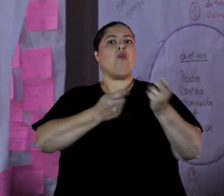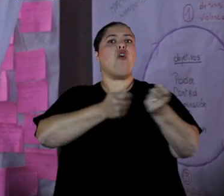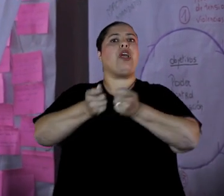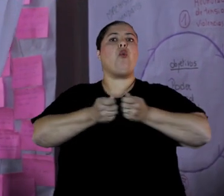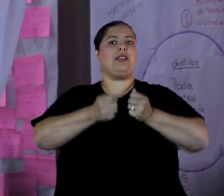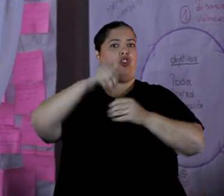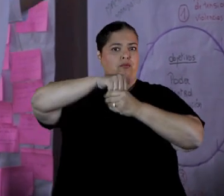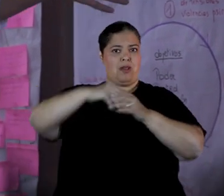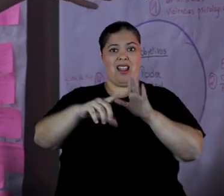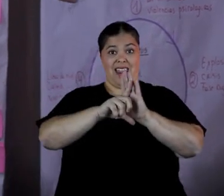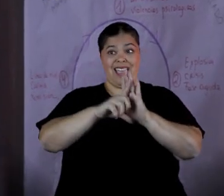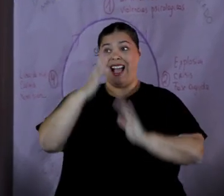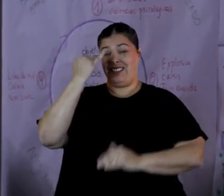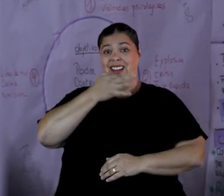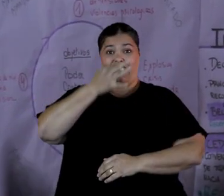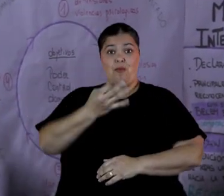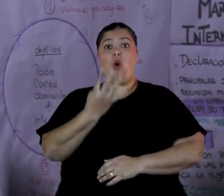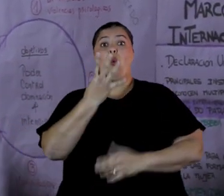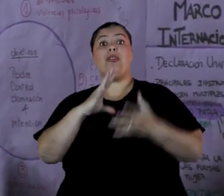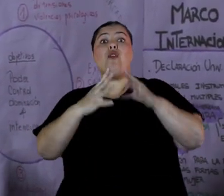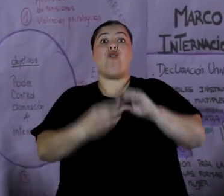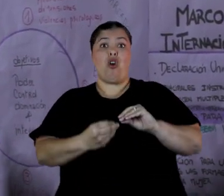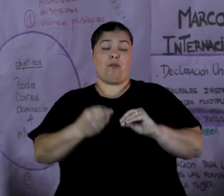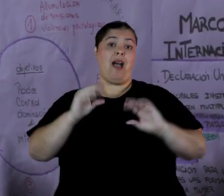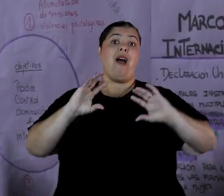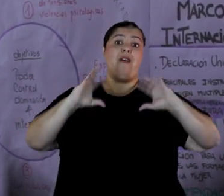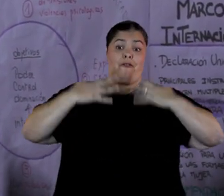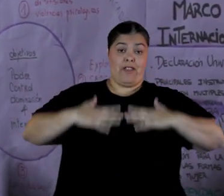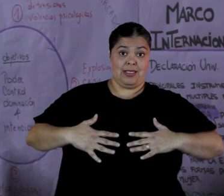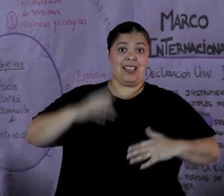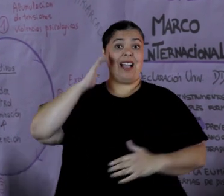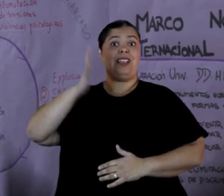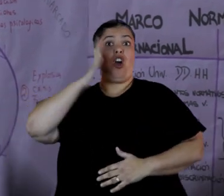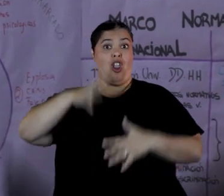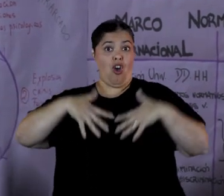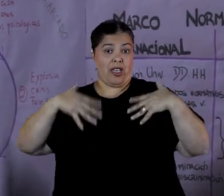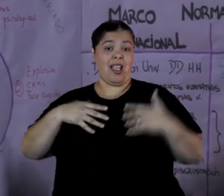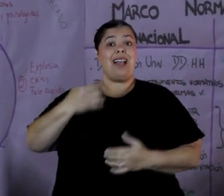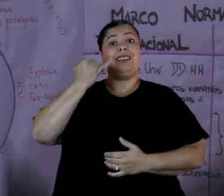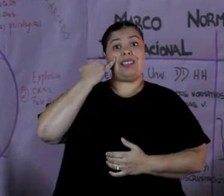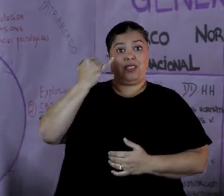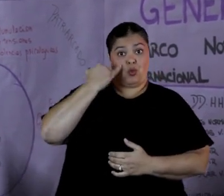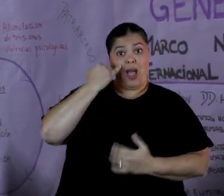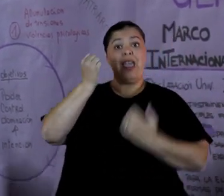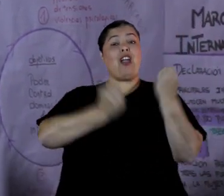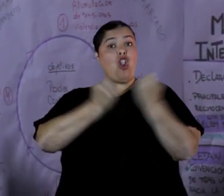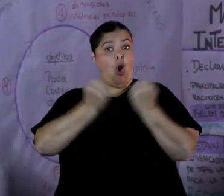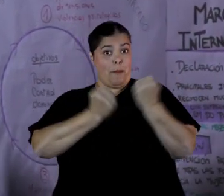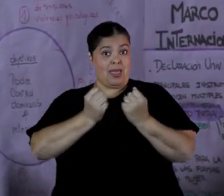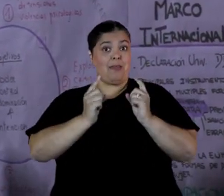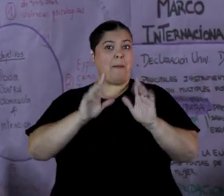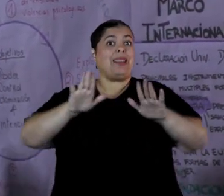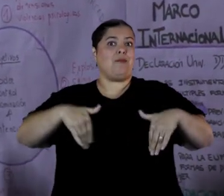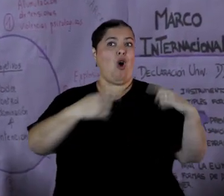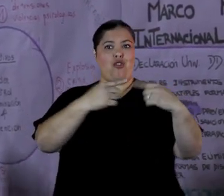cuatro formas de violencia. La violencia física, la violencia psicológica emocional, la sexual y la económica y patrimonial. ¿Cuál fue el cambio y el